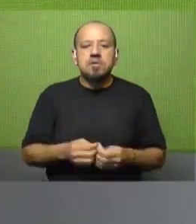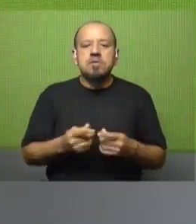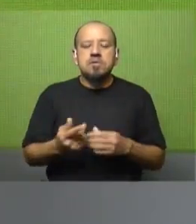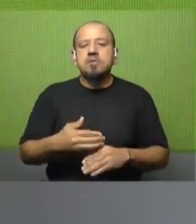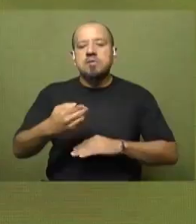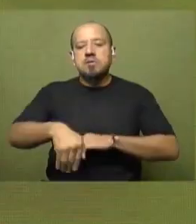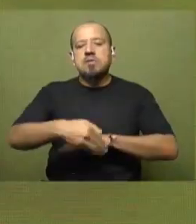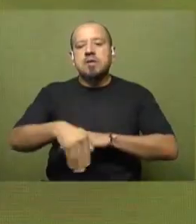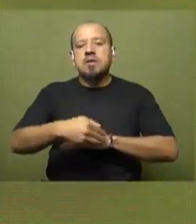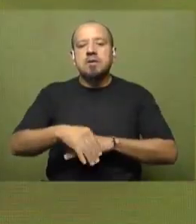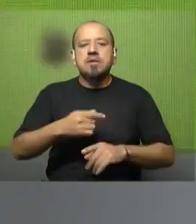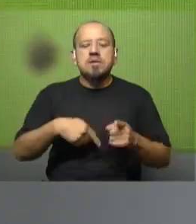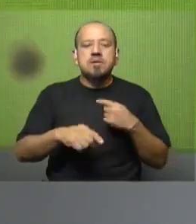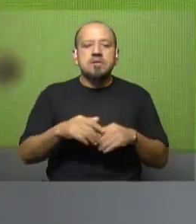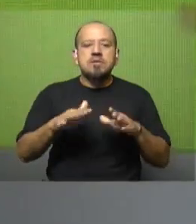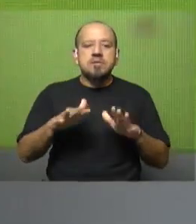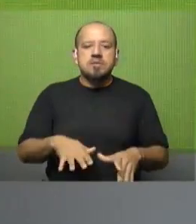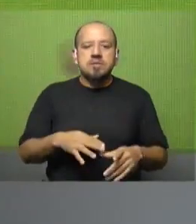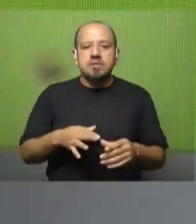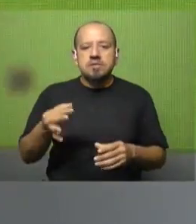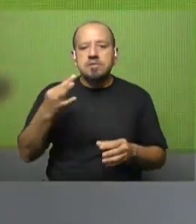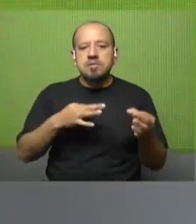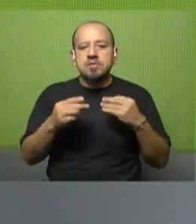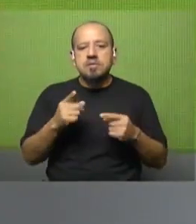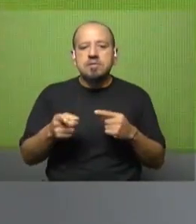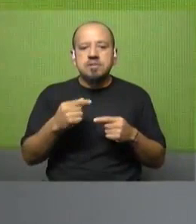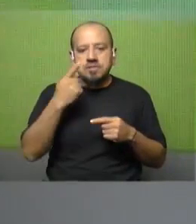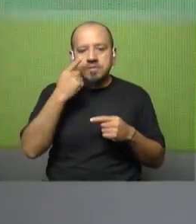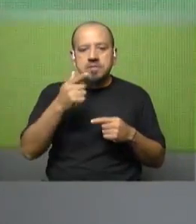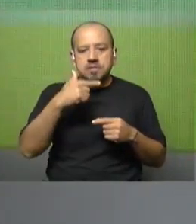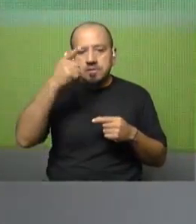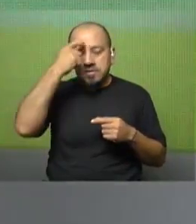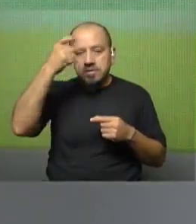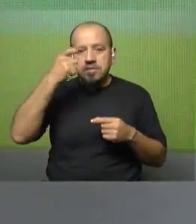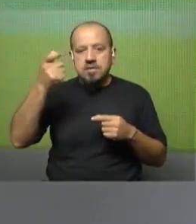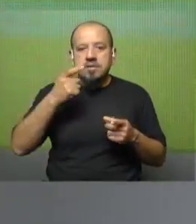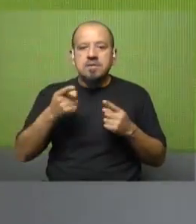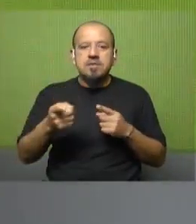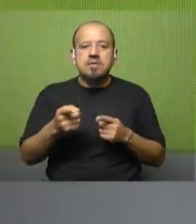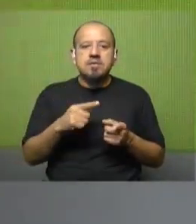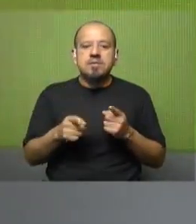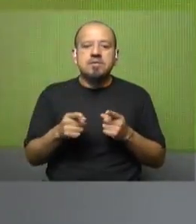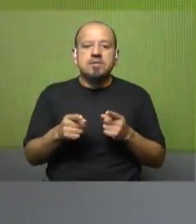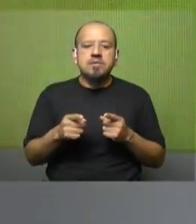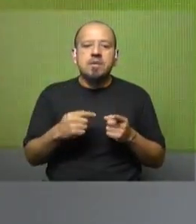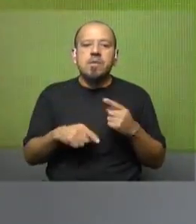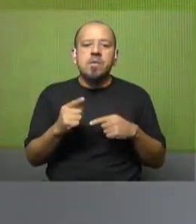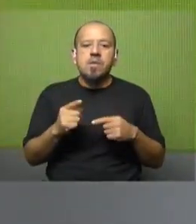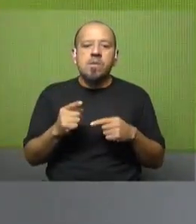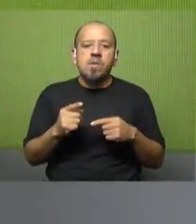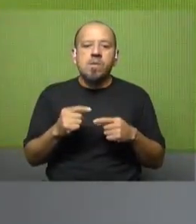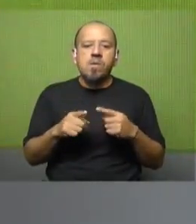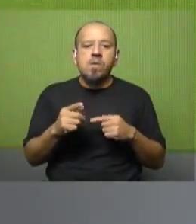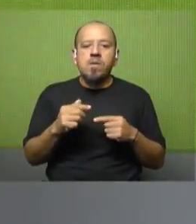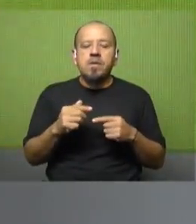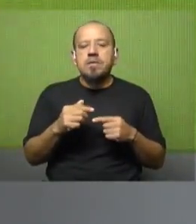calle, en lugares insólitos que nos para y nos dicen, los veo en sobre ciencia. Vos sos la de la ciencia y también... Entonces, bueno, en lo